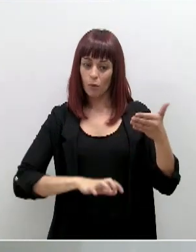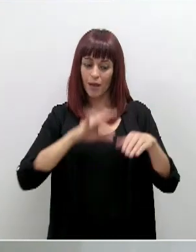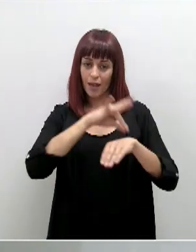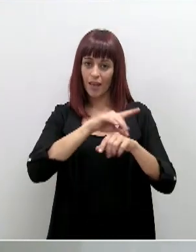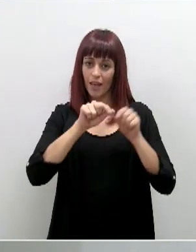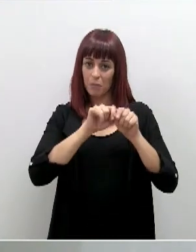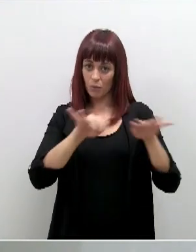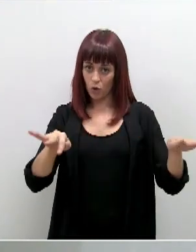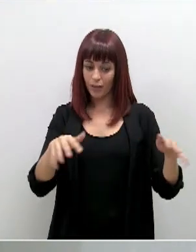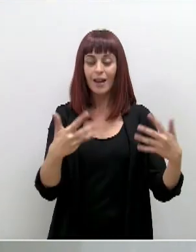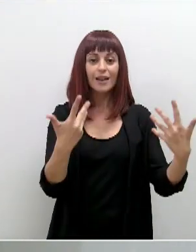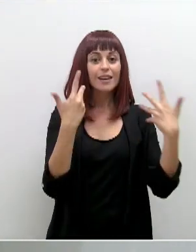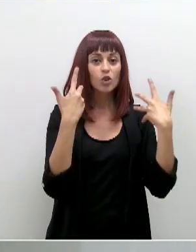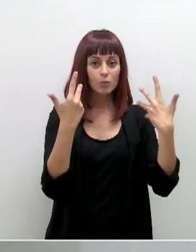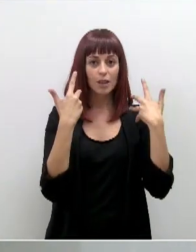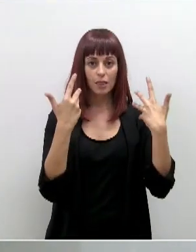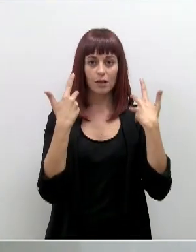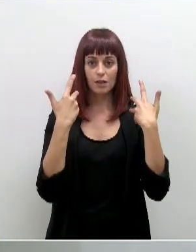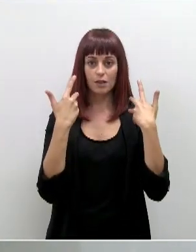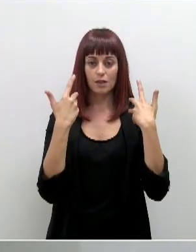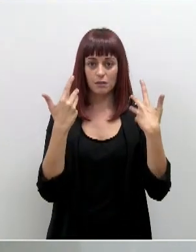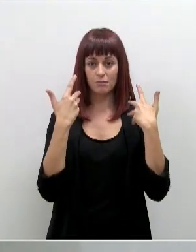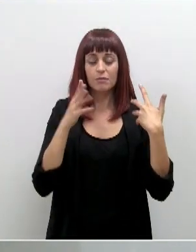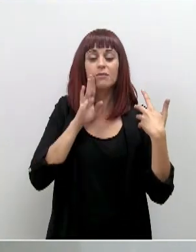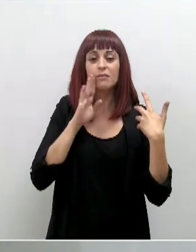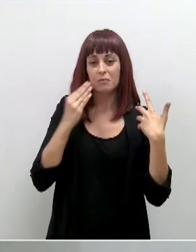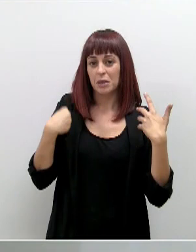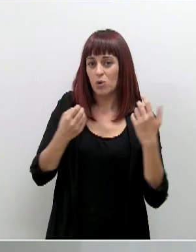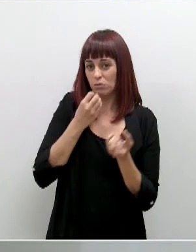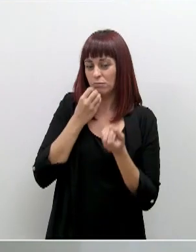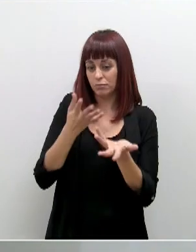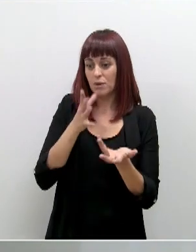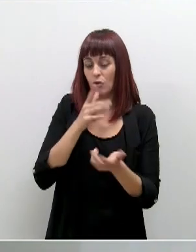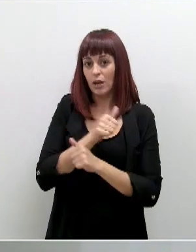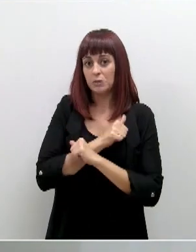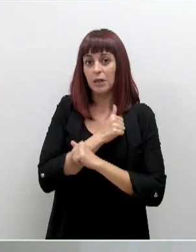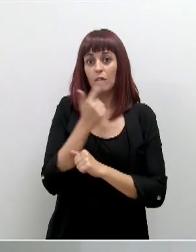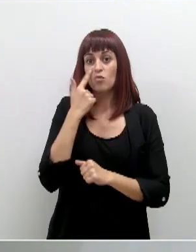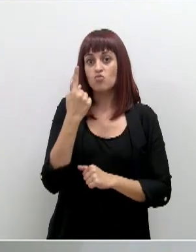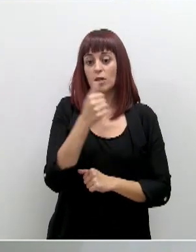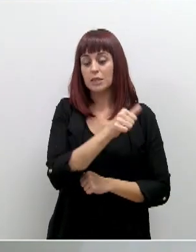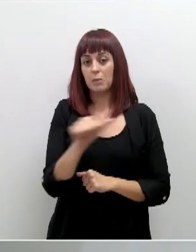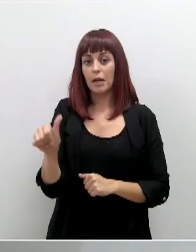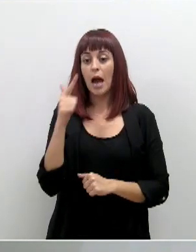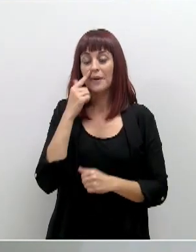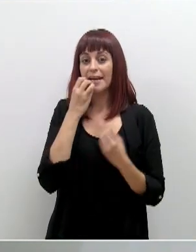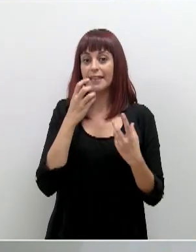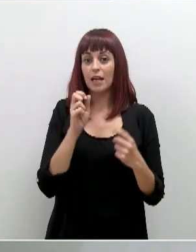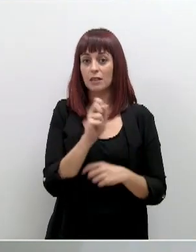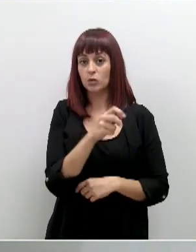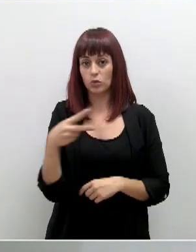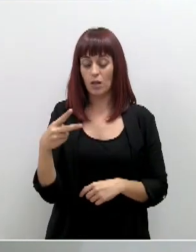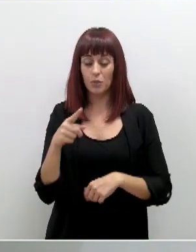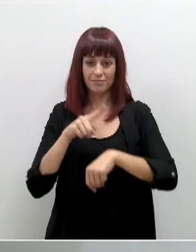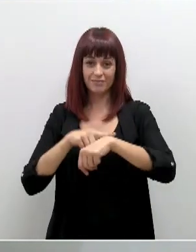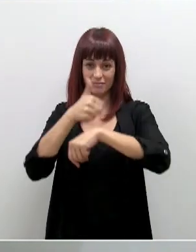que recomienda lo que hemos planteado y esperar a que pase una semana, porque también es verdad que esperamos que el